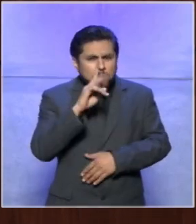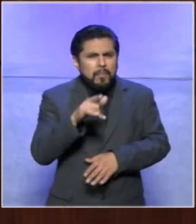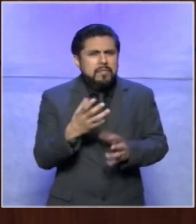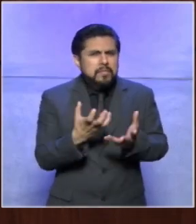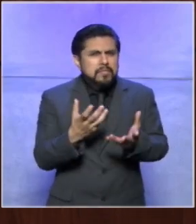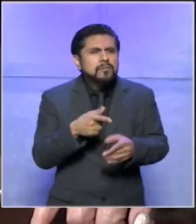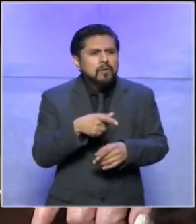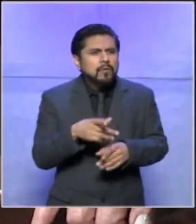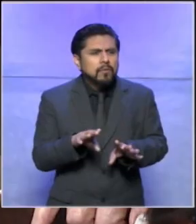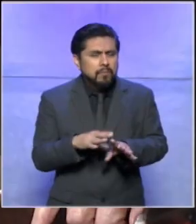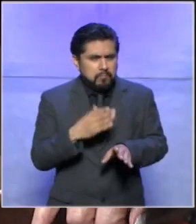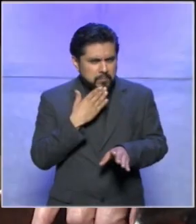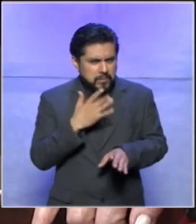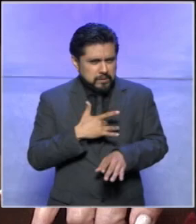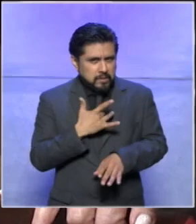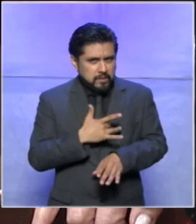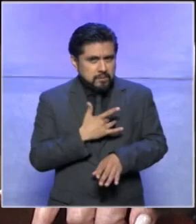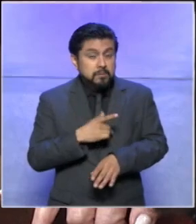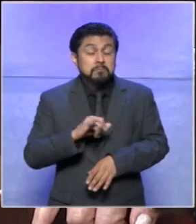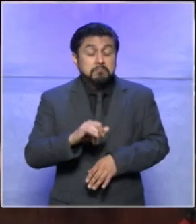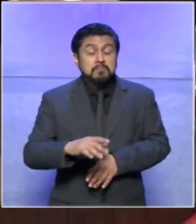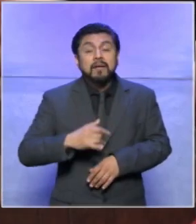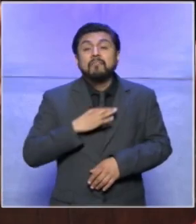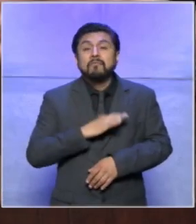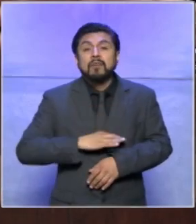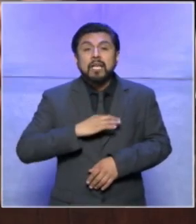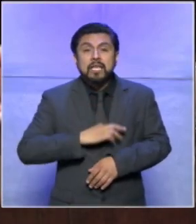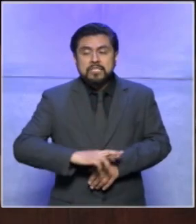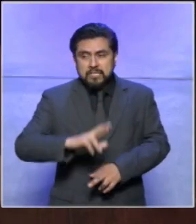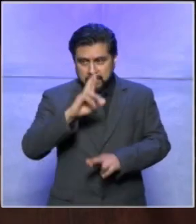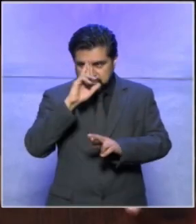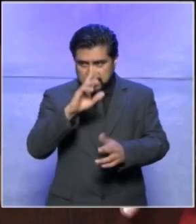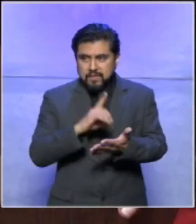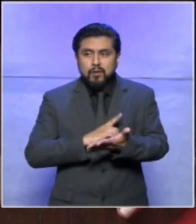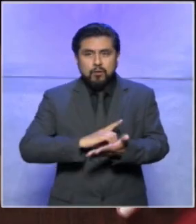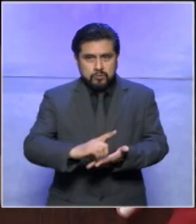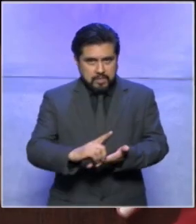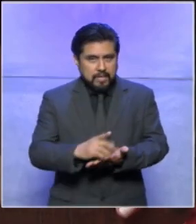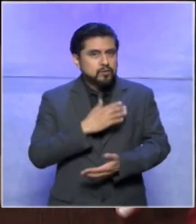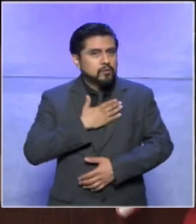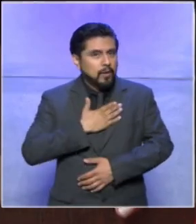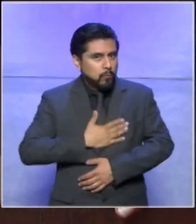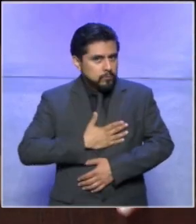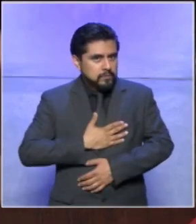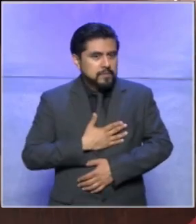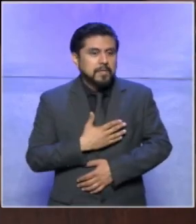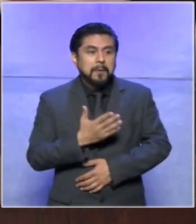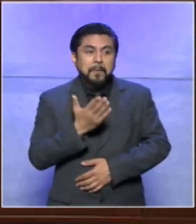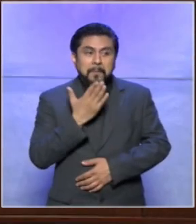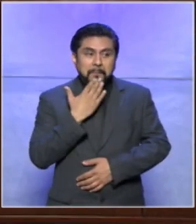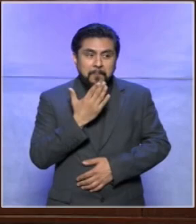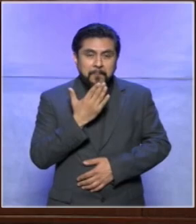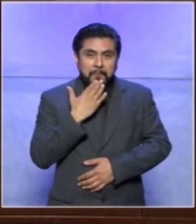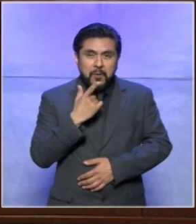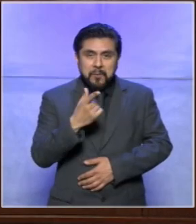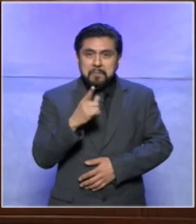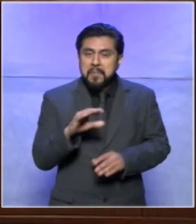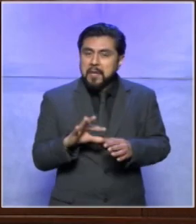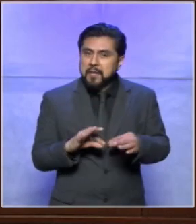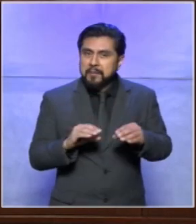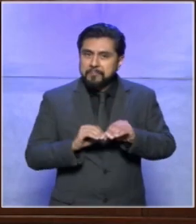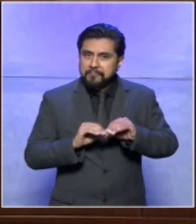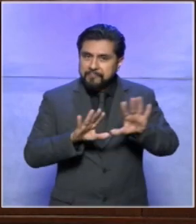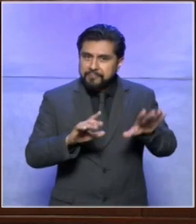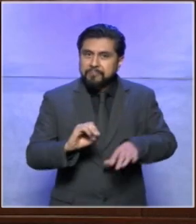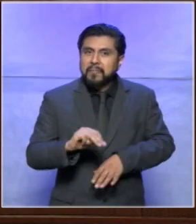sientes feliz de que respeten exacto que respeten la justicia verdad lo dices muy claro